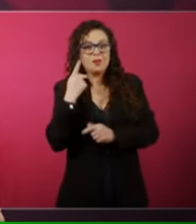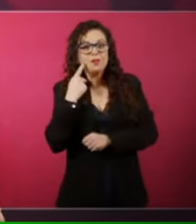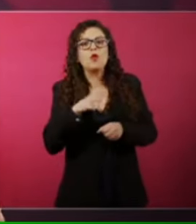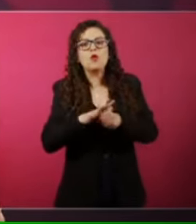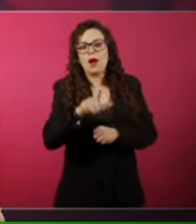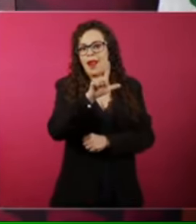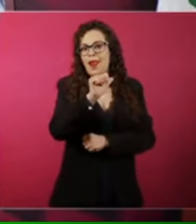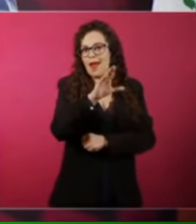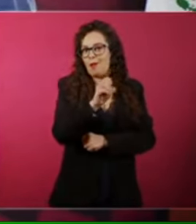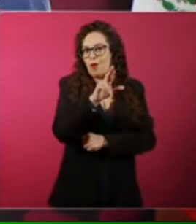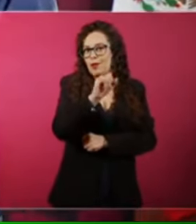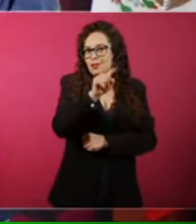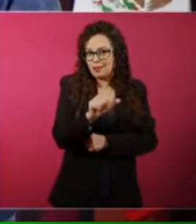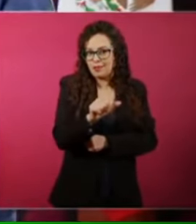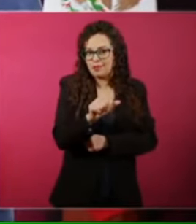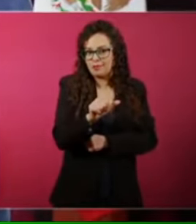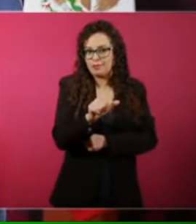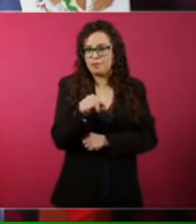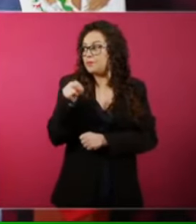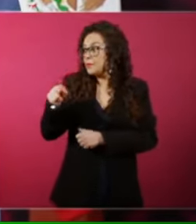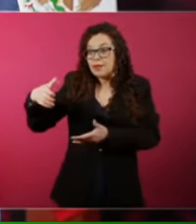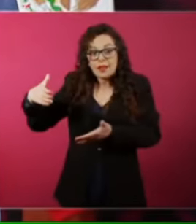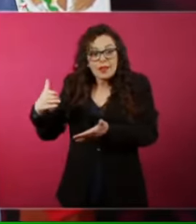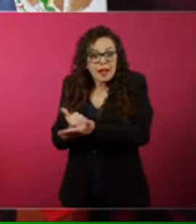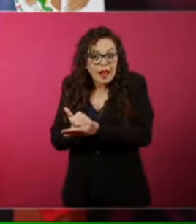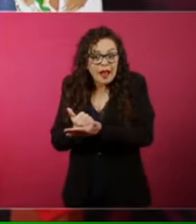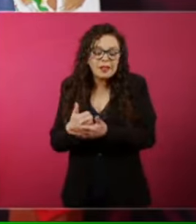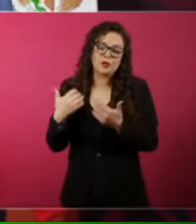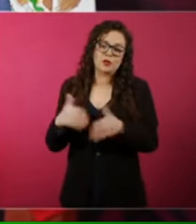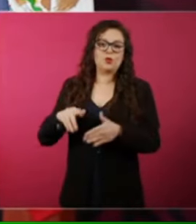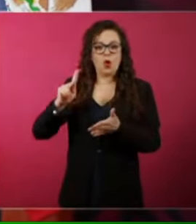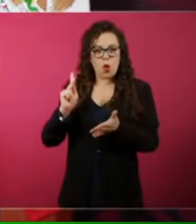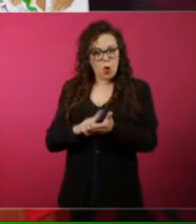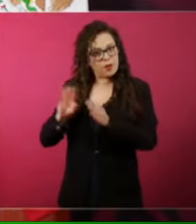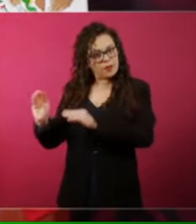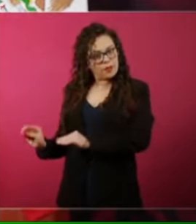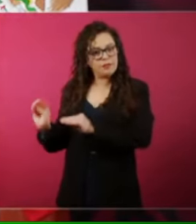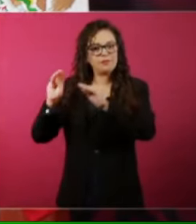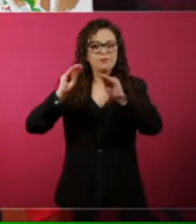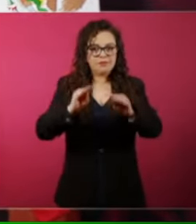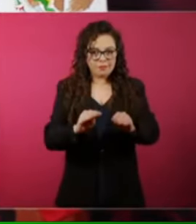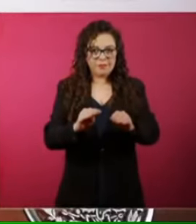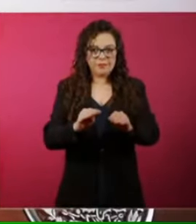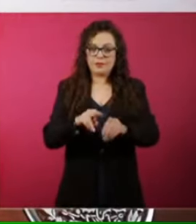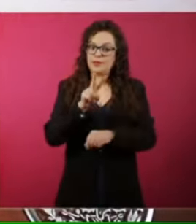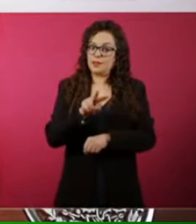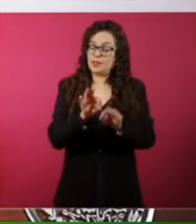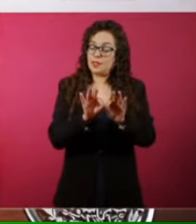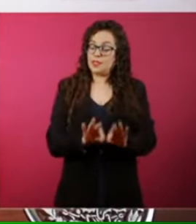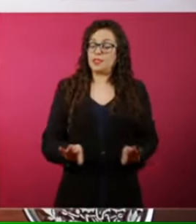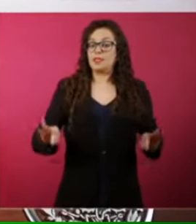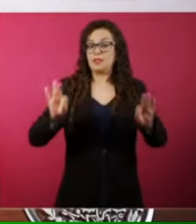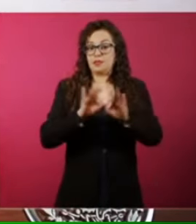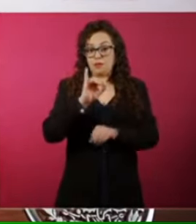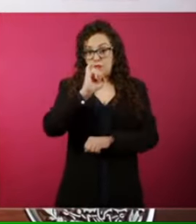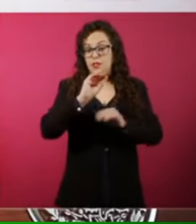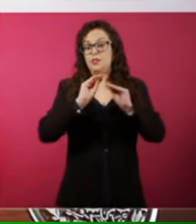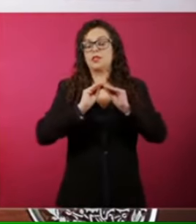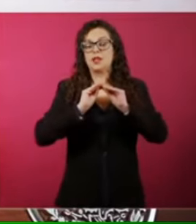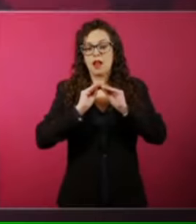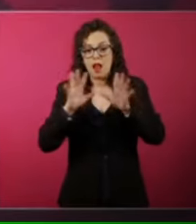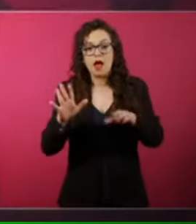y va de nuevo al Parlamento, y va a ser muy importante porque va a estar